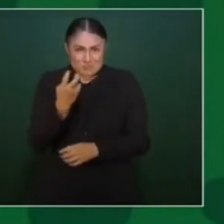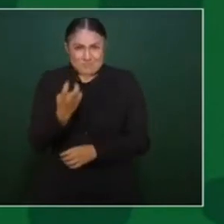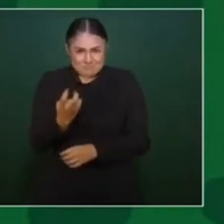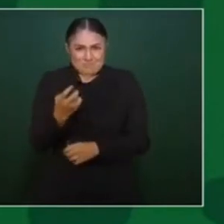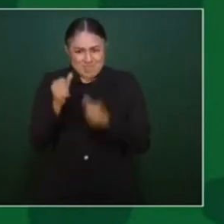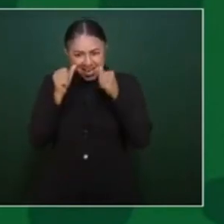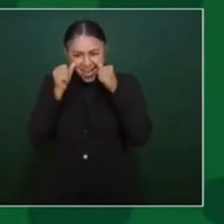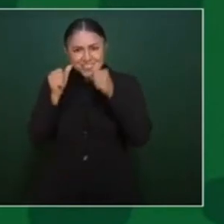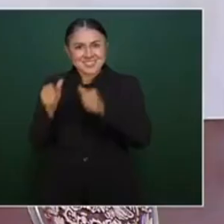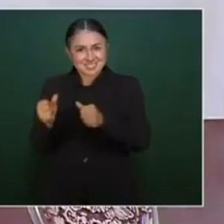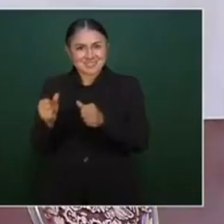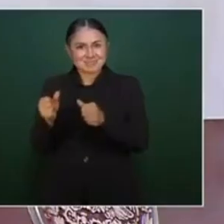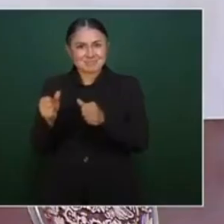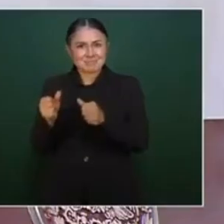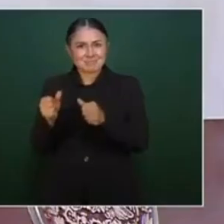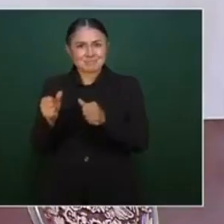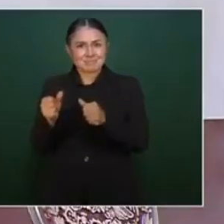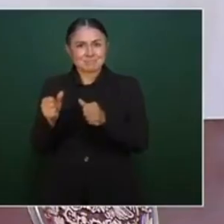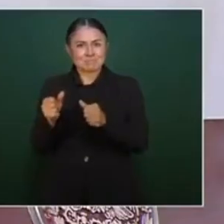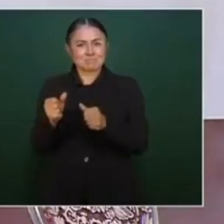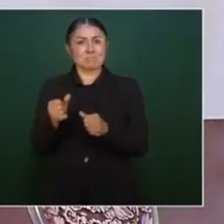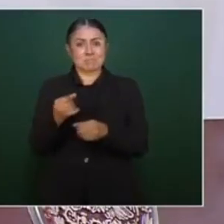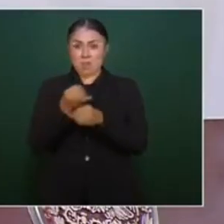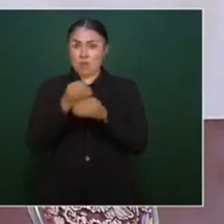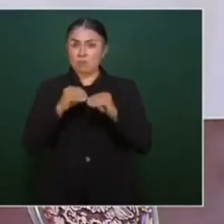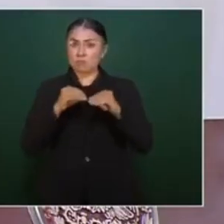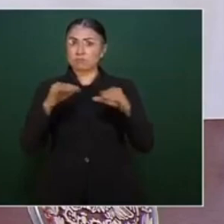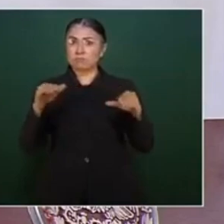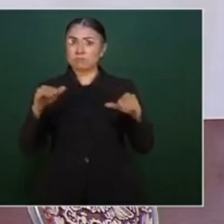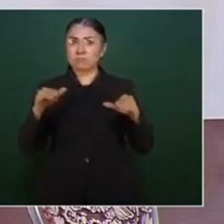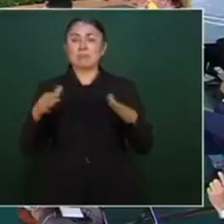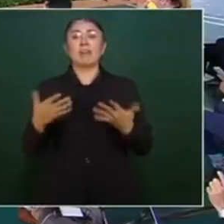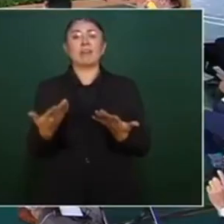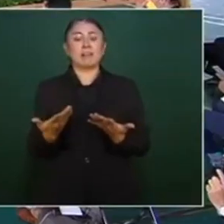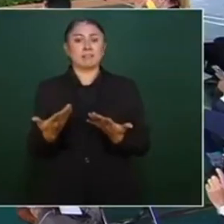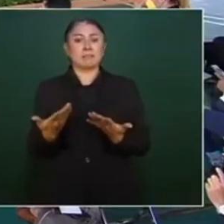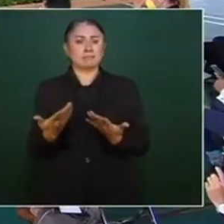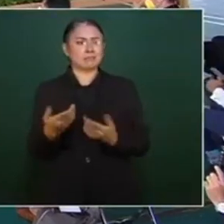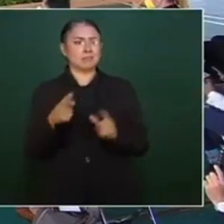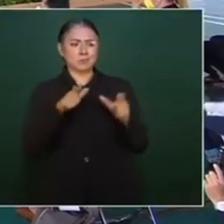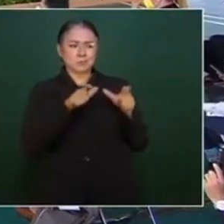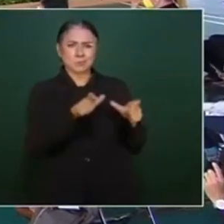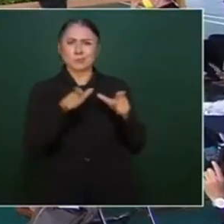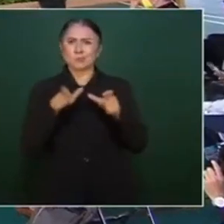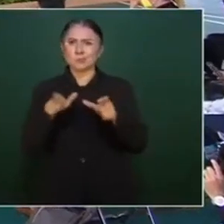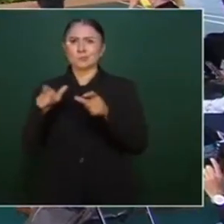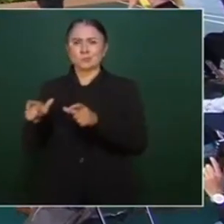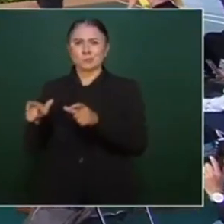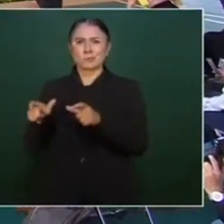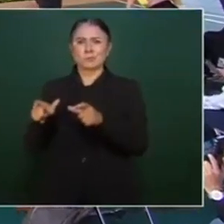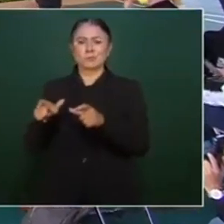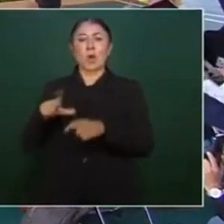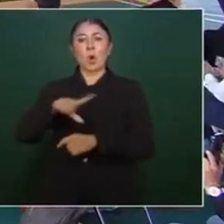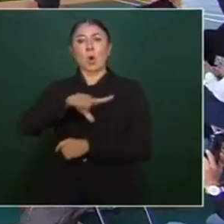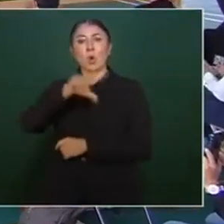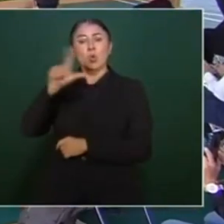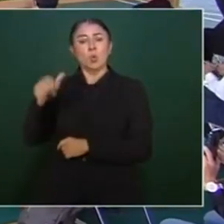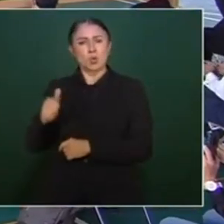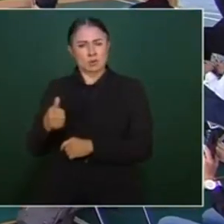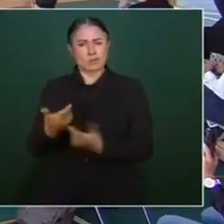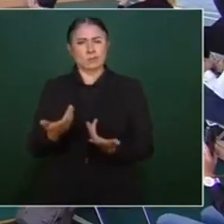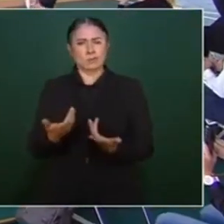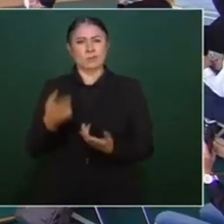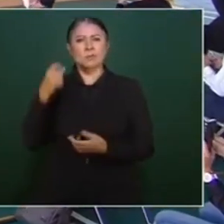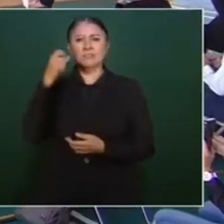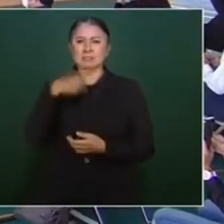sobre la situación de seguridad y posteriormente vamos a la sección